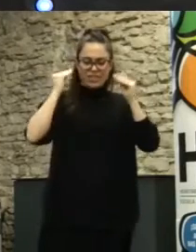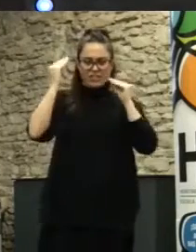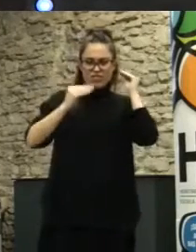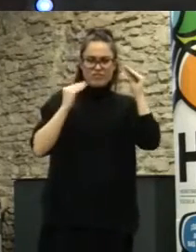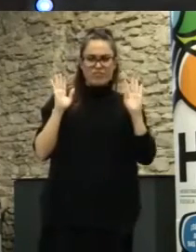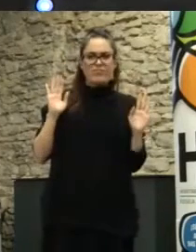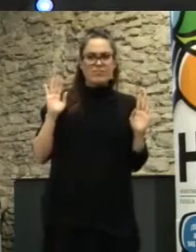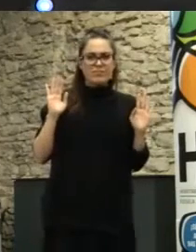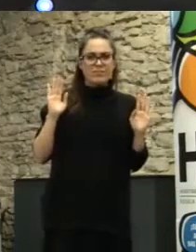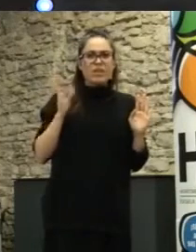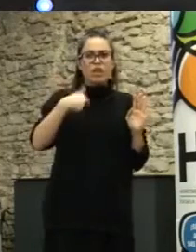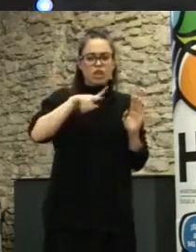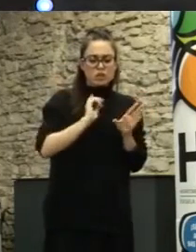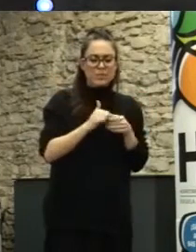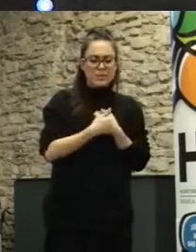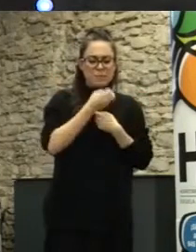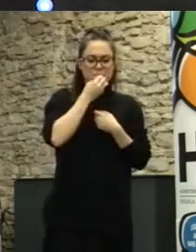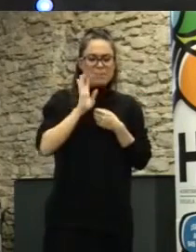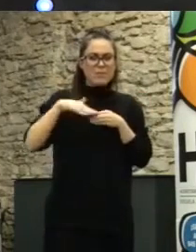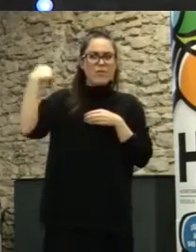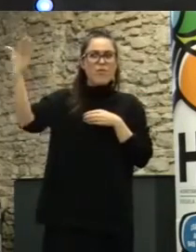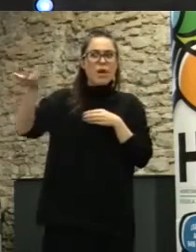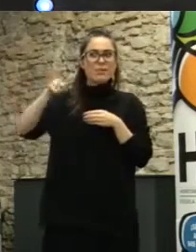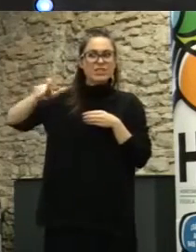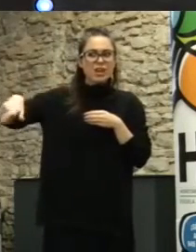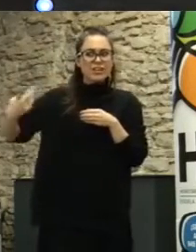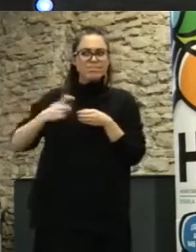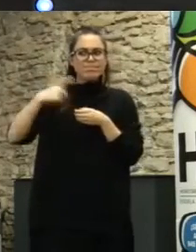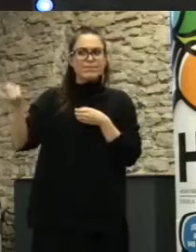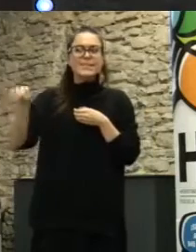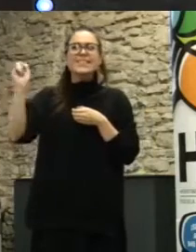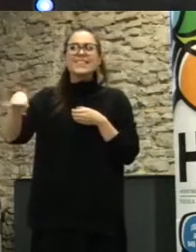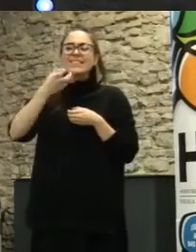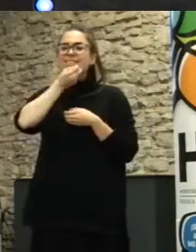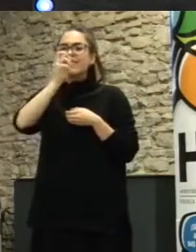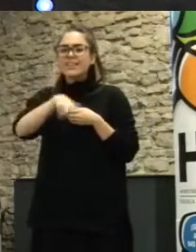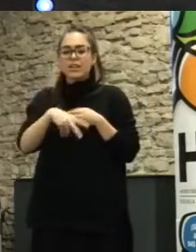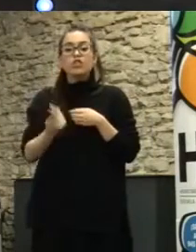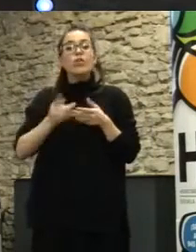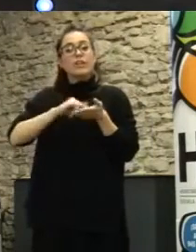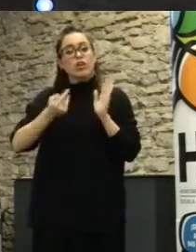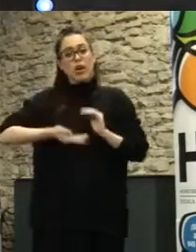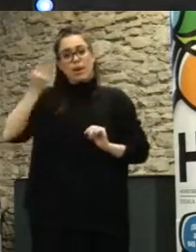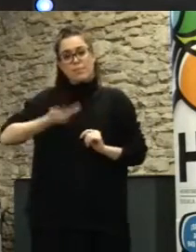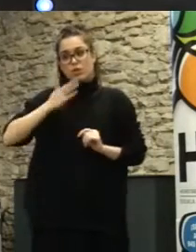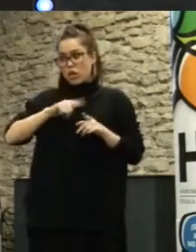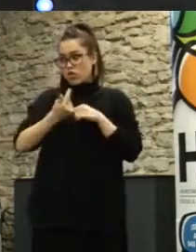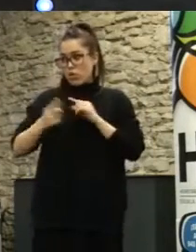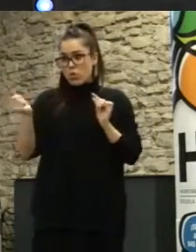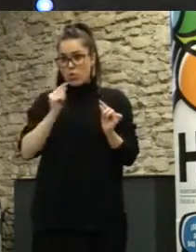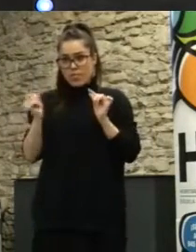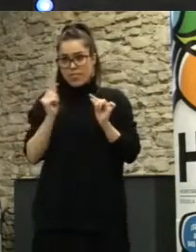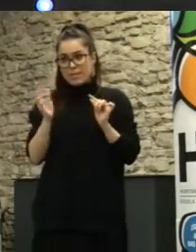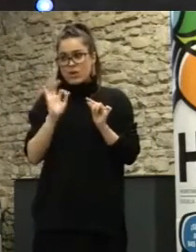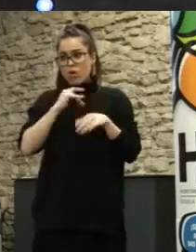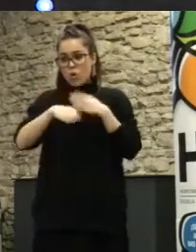fuera en esos procesos. Yo creo que es positivo que se utilice la tecnología, pero es muy importante que en el debate y cuando hagamos un proceso de este